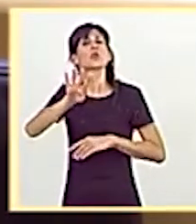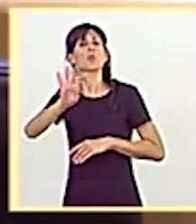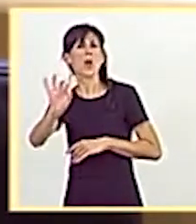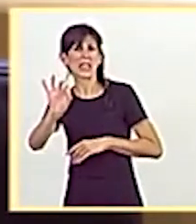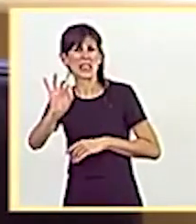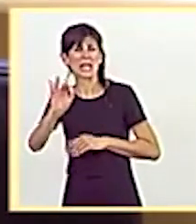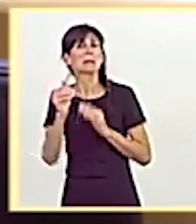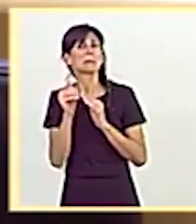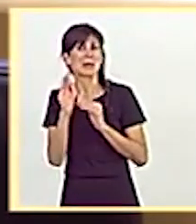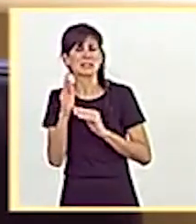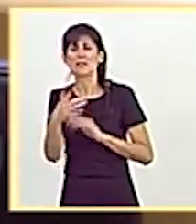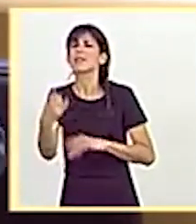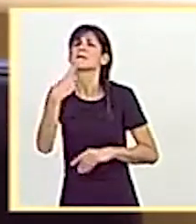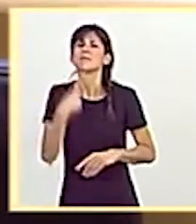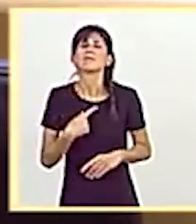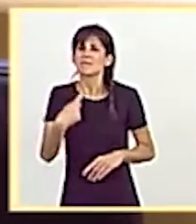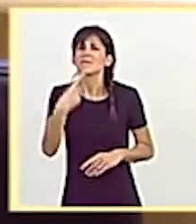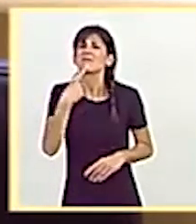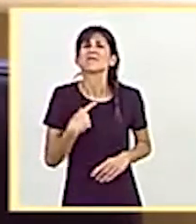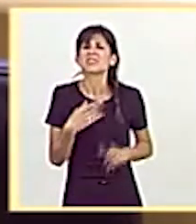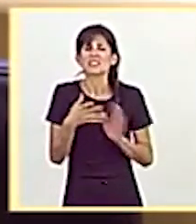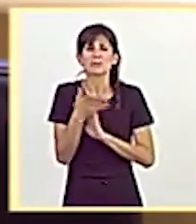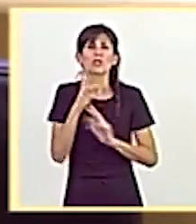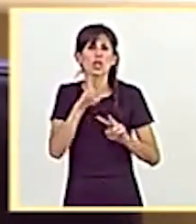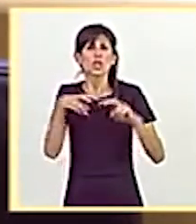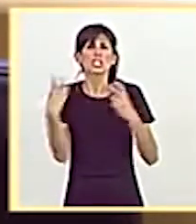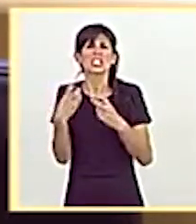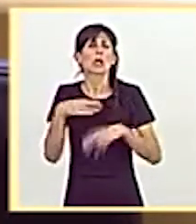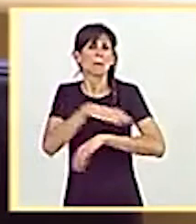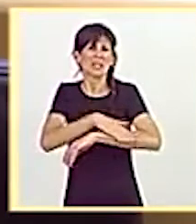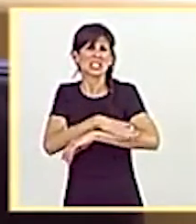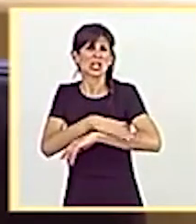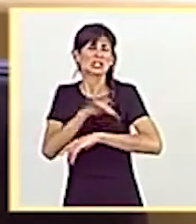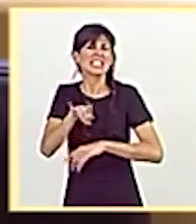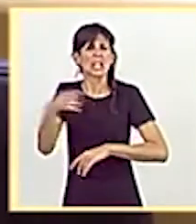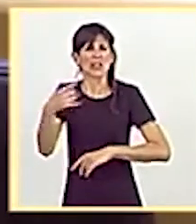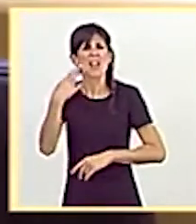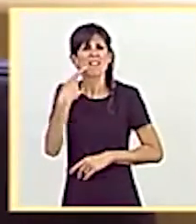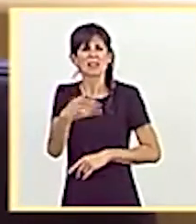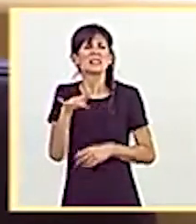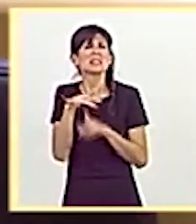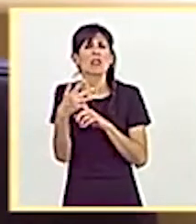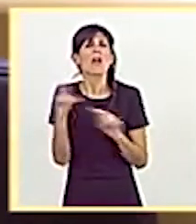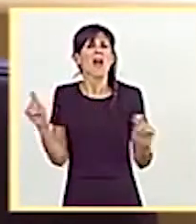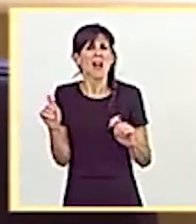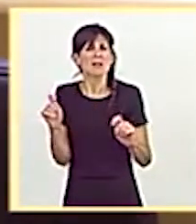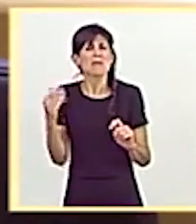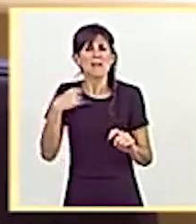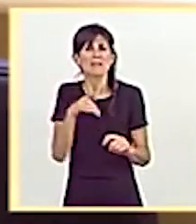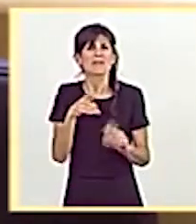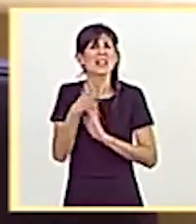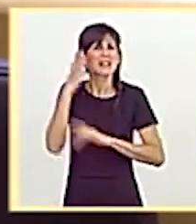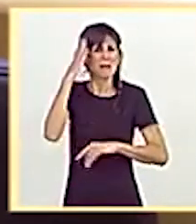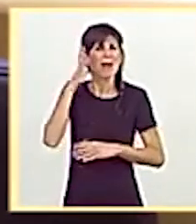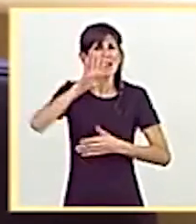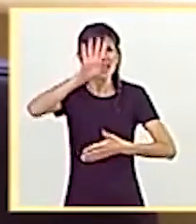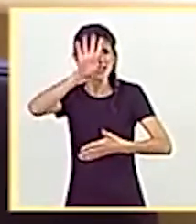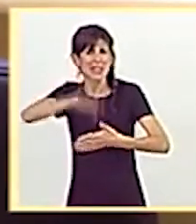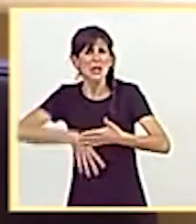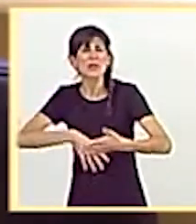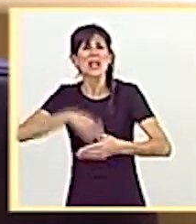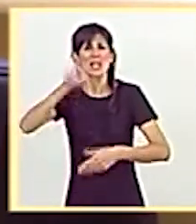a qué hora es el Consejo de Ministros extraordinario para decretar un estado de alarma en Navarra, en Cataluña